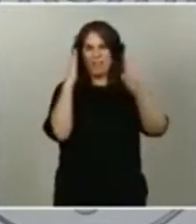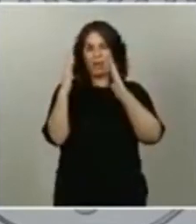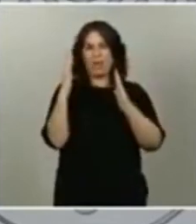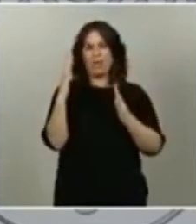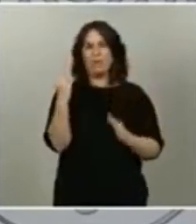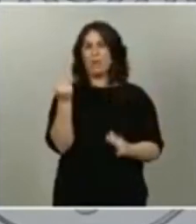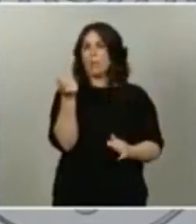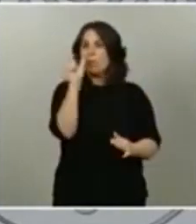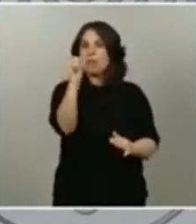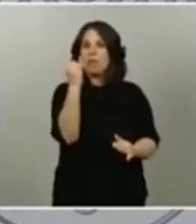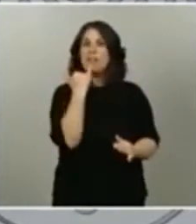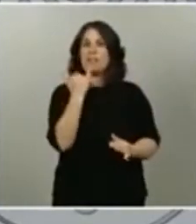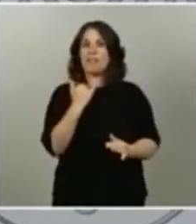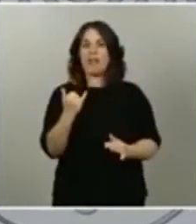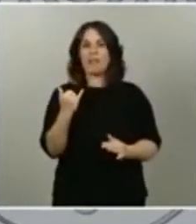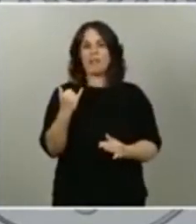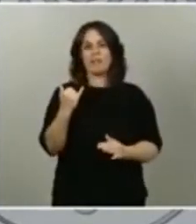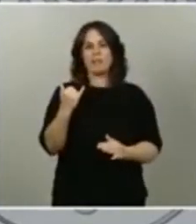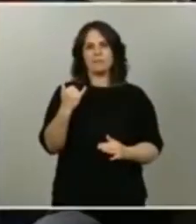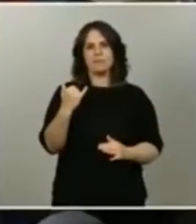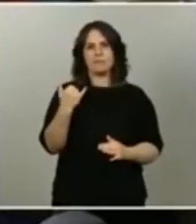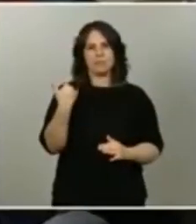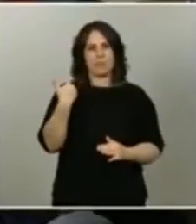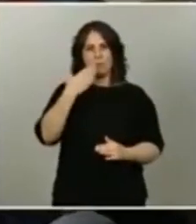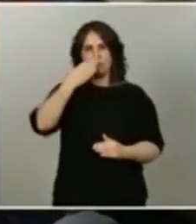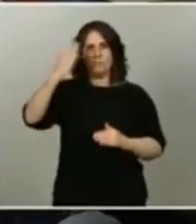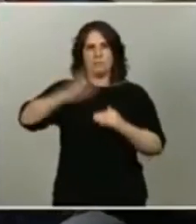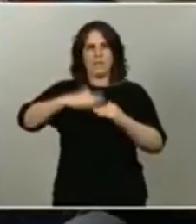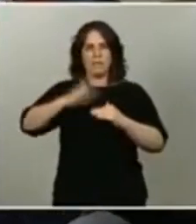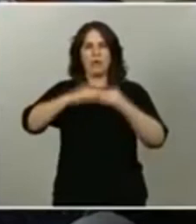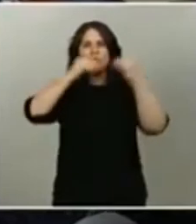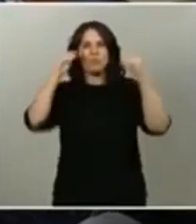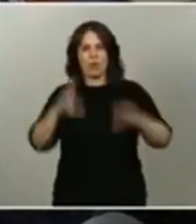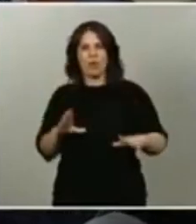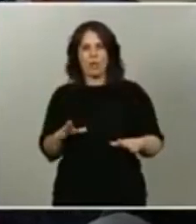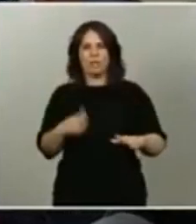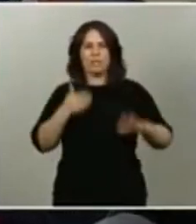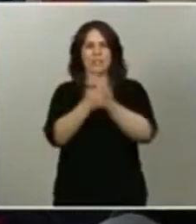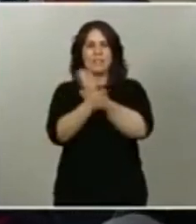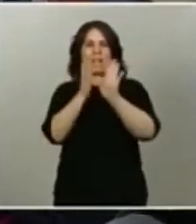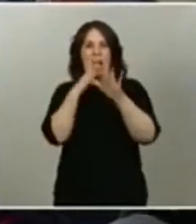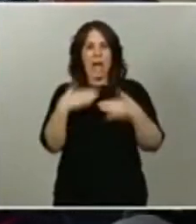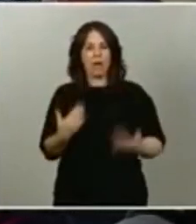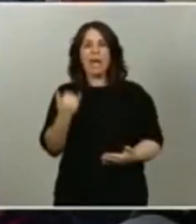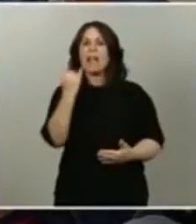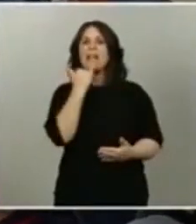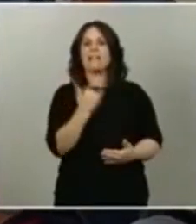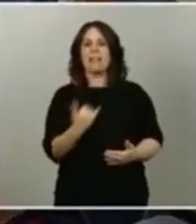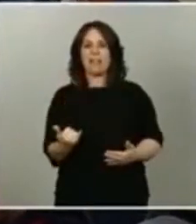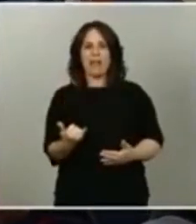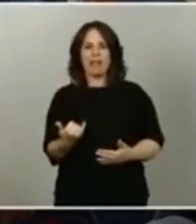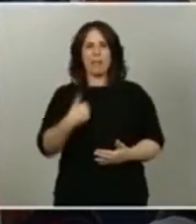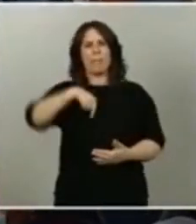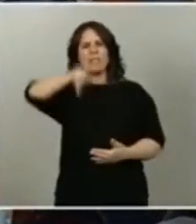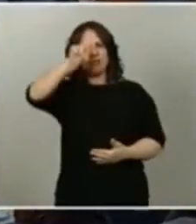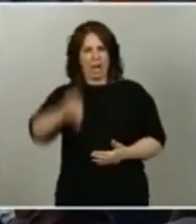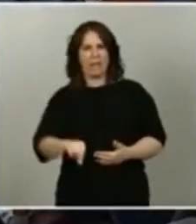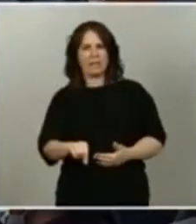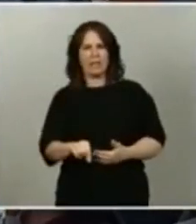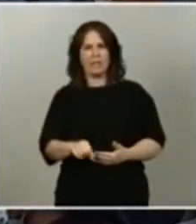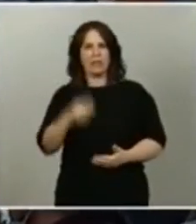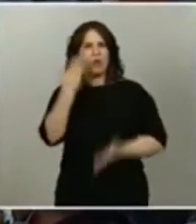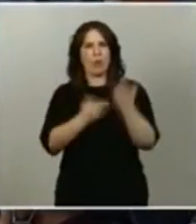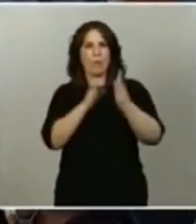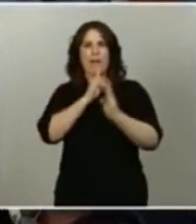ha bajado a niveles históricos y por tanto tenemos en este momento la electricidad mucho más barata de la que se encontraba